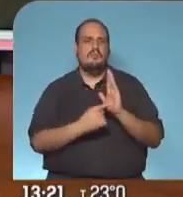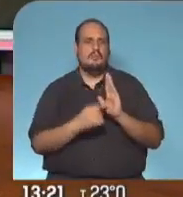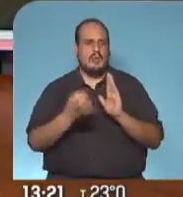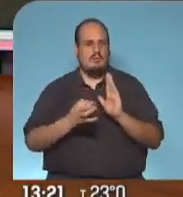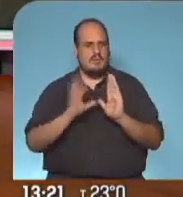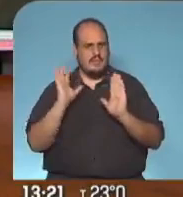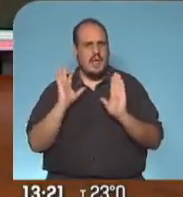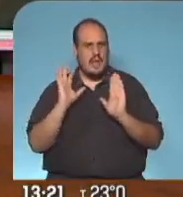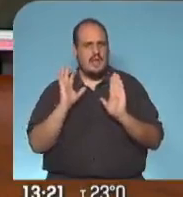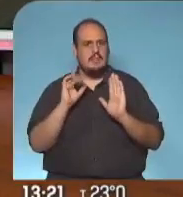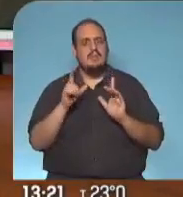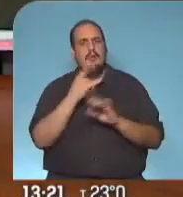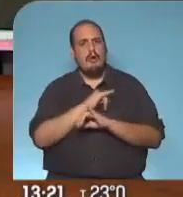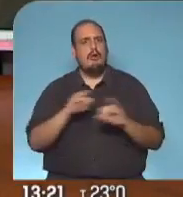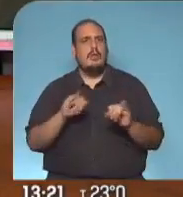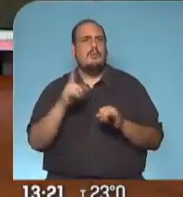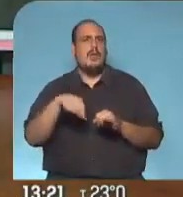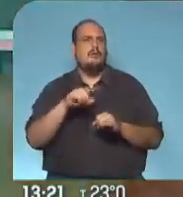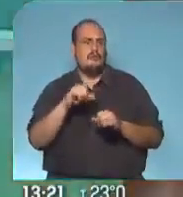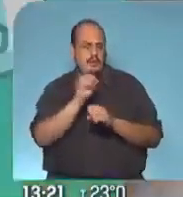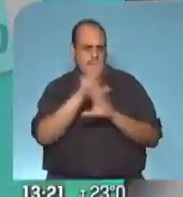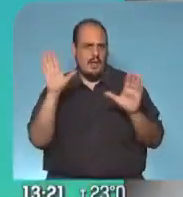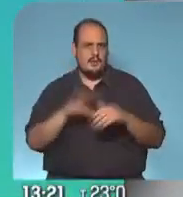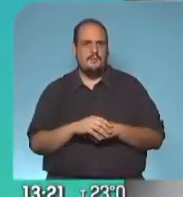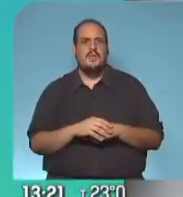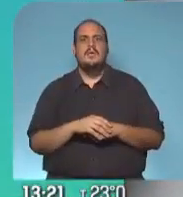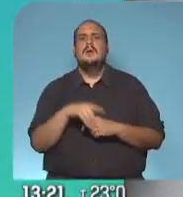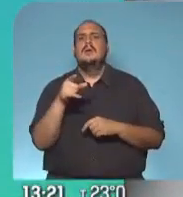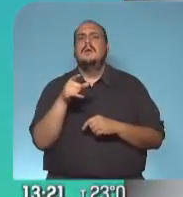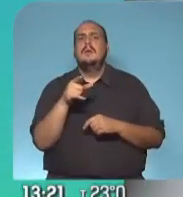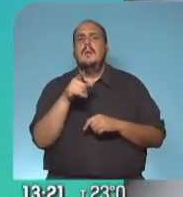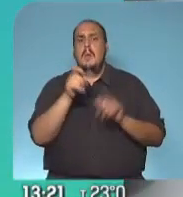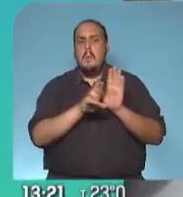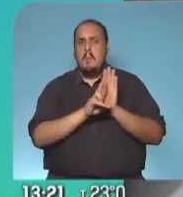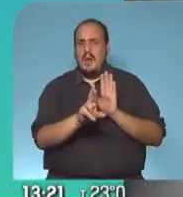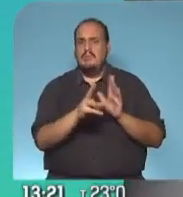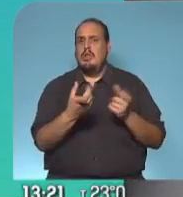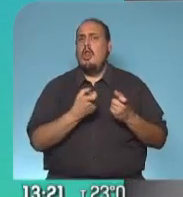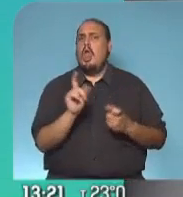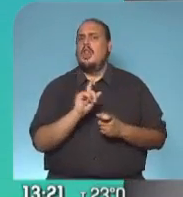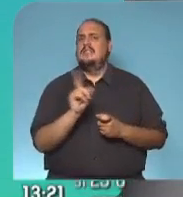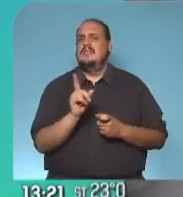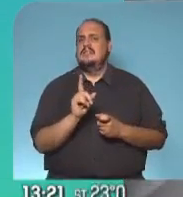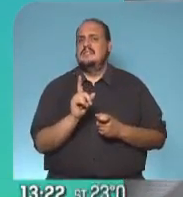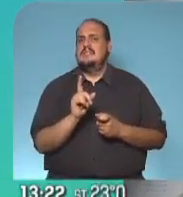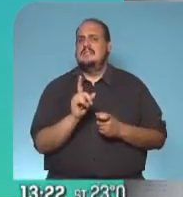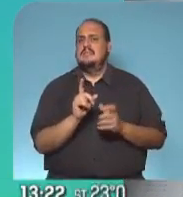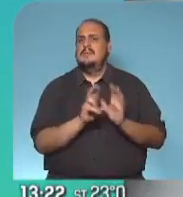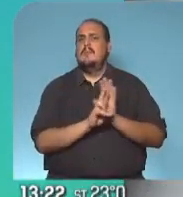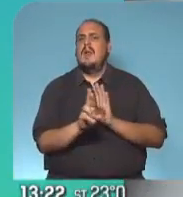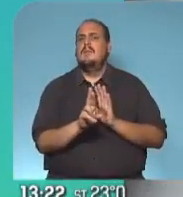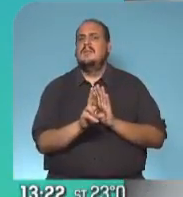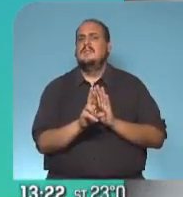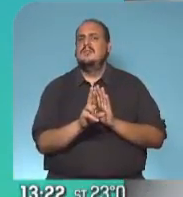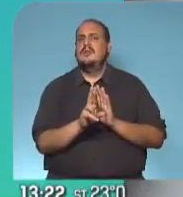que también compartimos con ustedes para aclarar la situación el permiso solamente va a tener que ser utilizado para salir a hacer compras